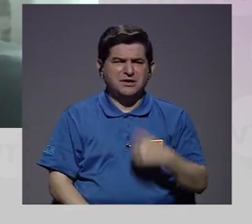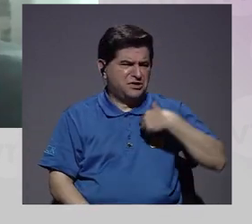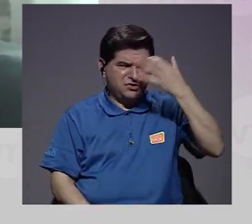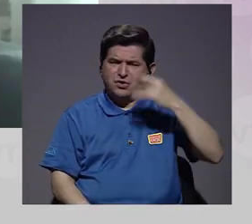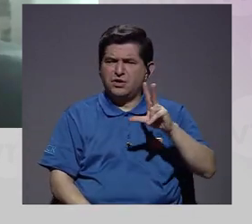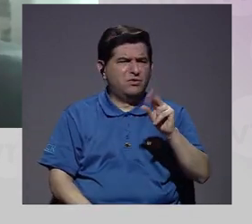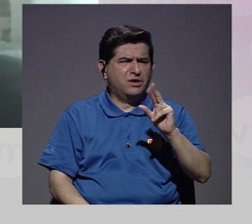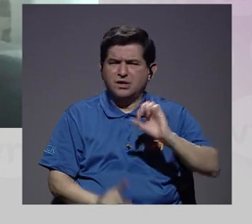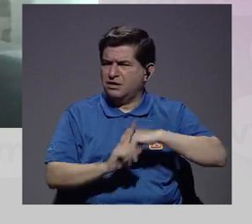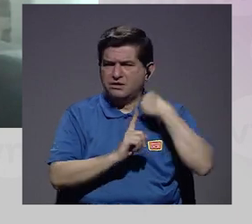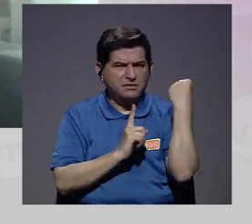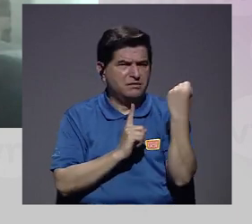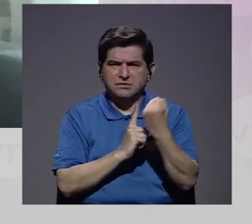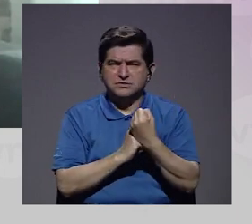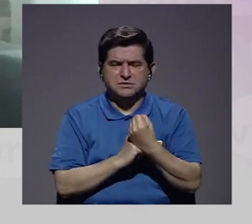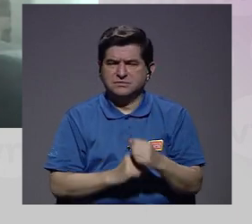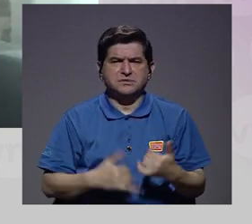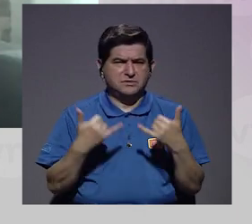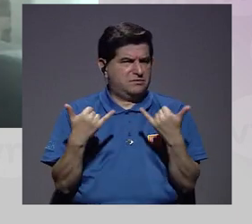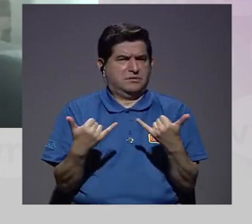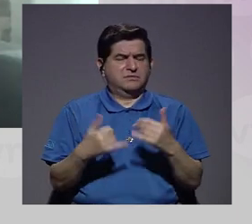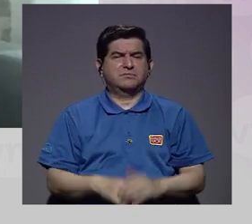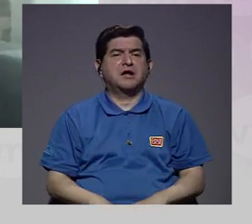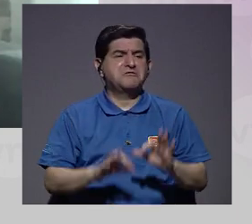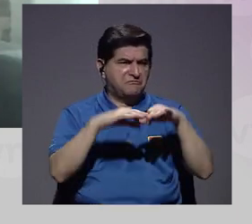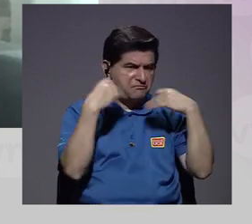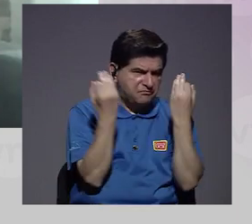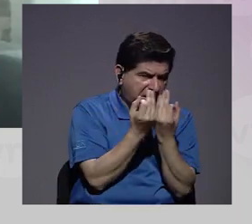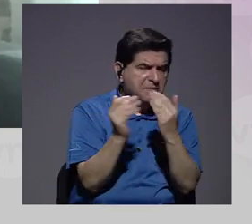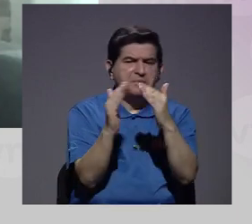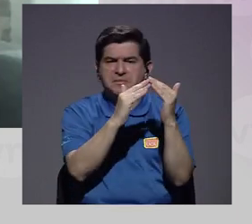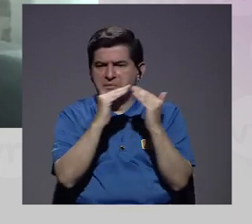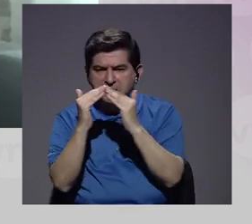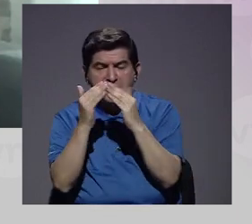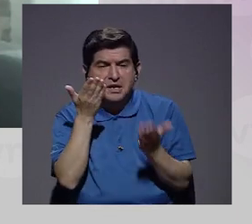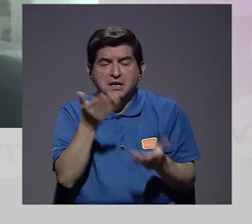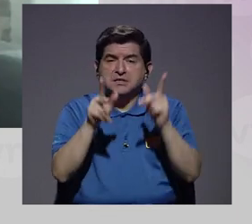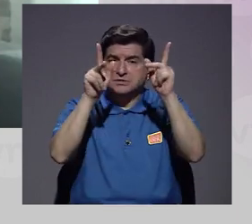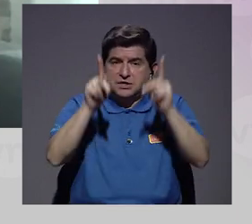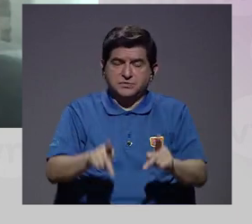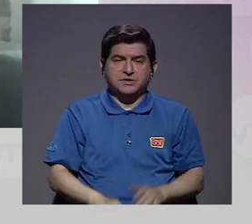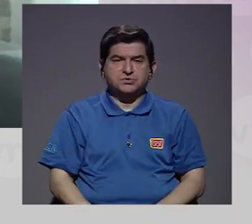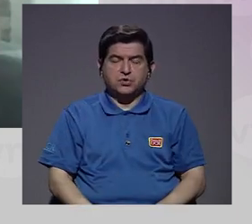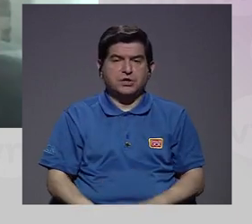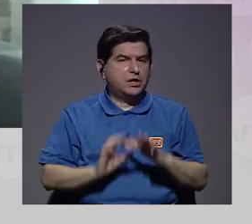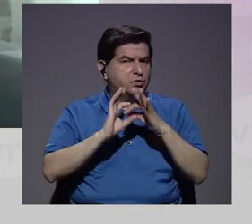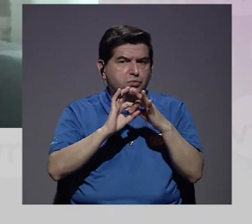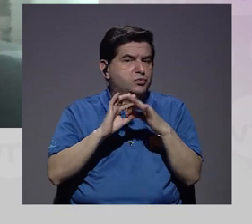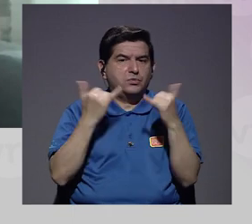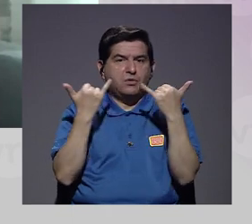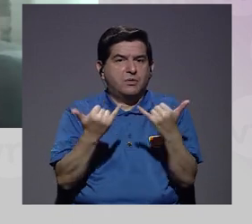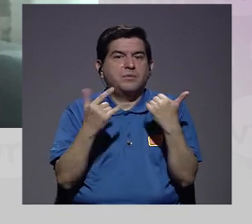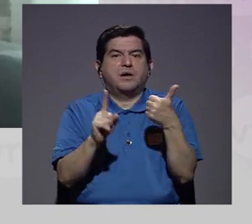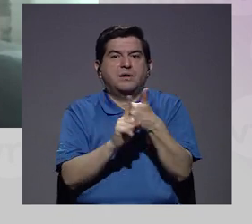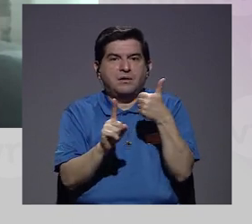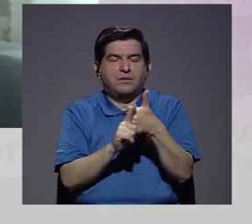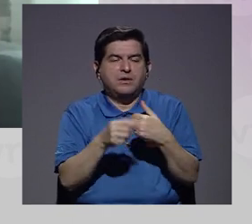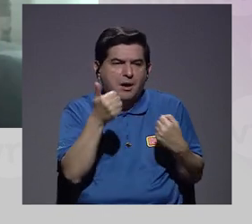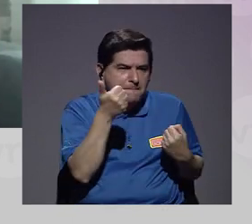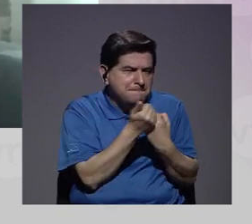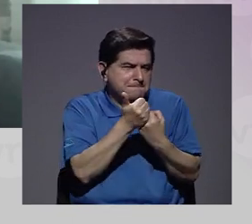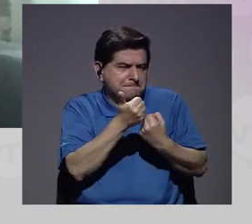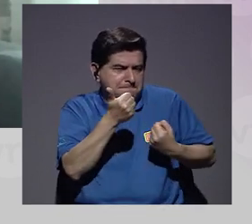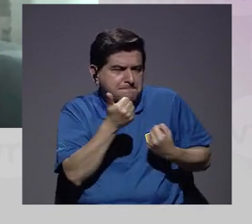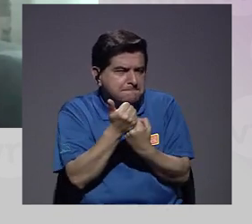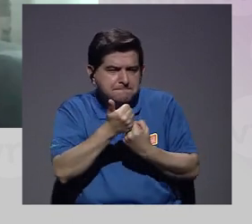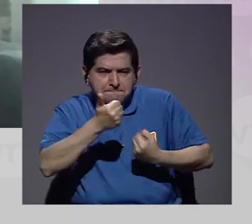que no ha sido así. Yo creo que muchas familias y comunidades, tal vez la gente no haya estado tan junta como ahora, ¿verdad?